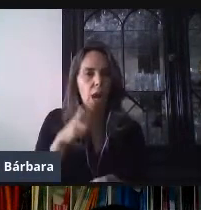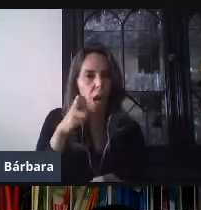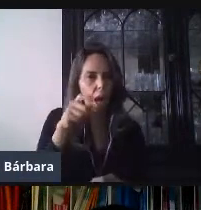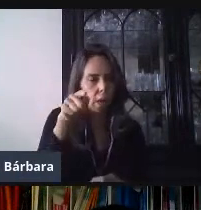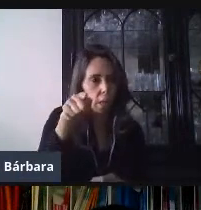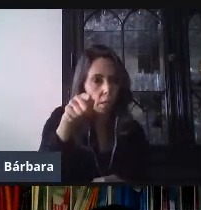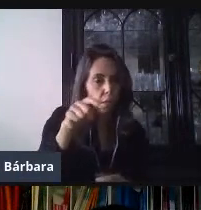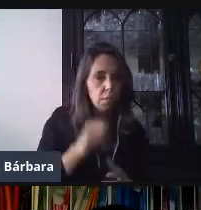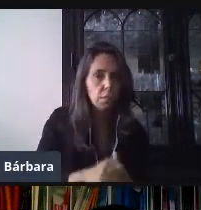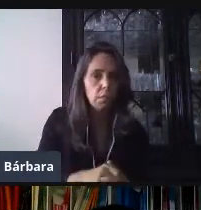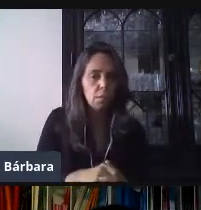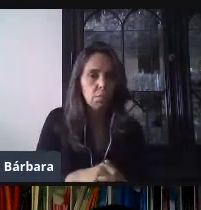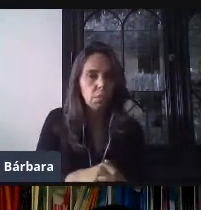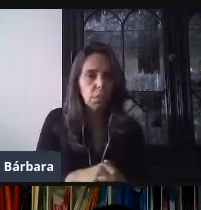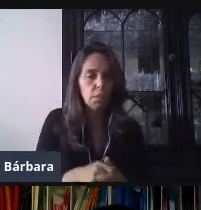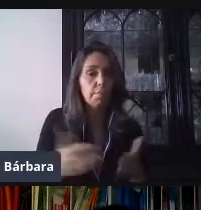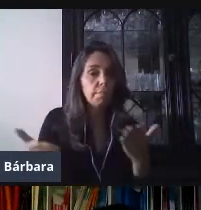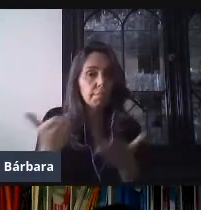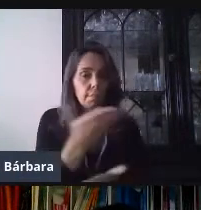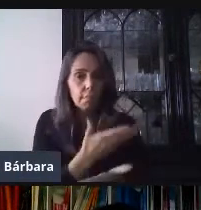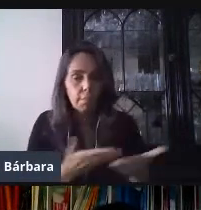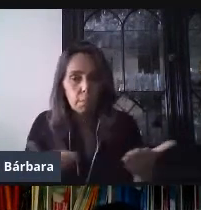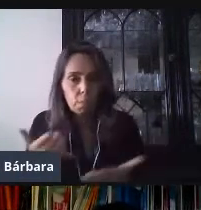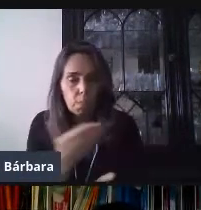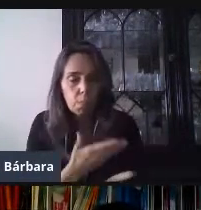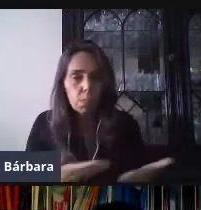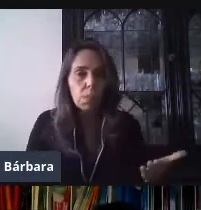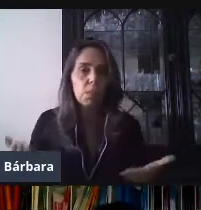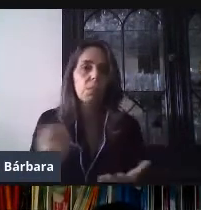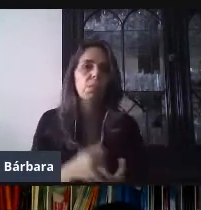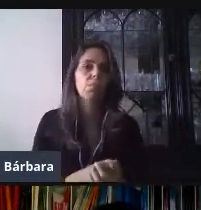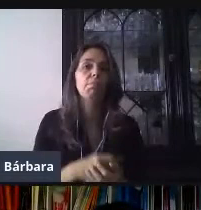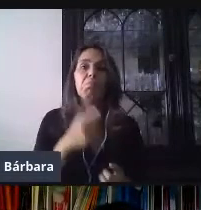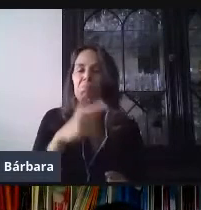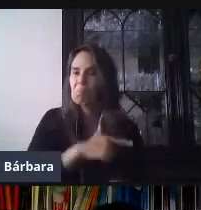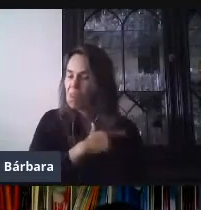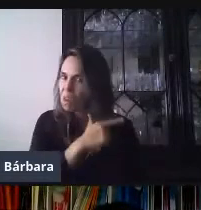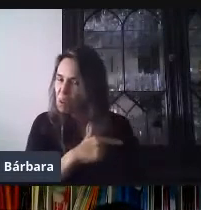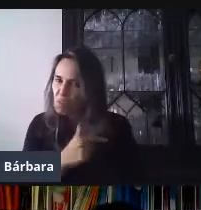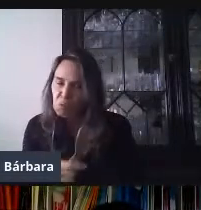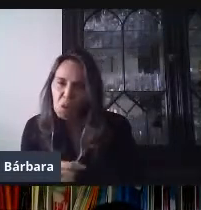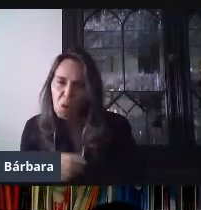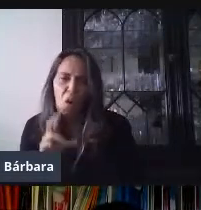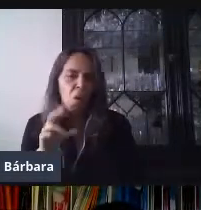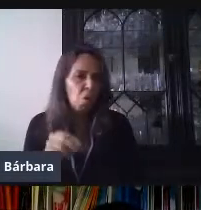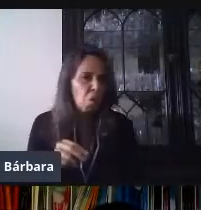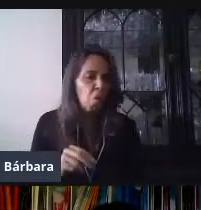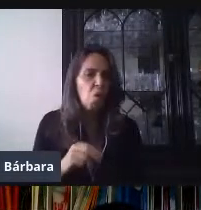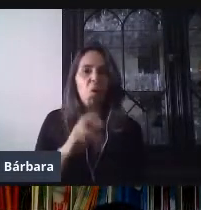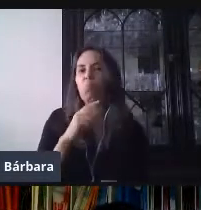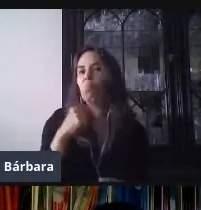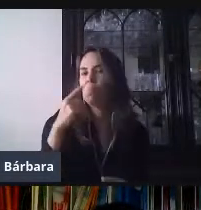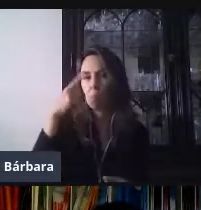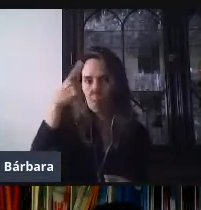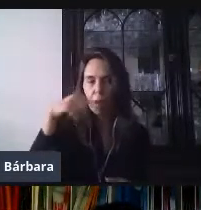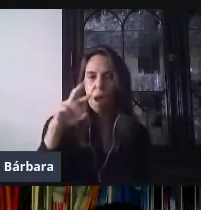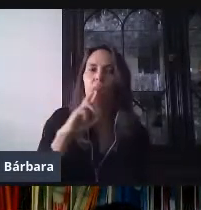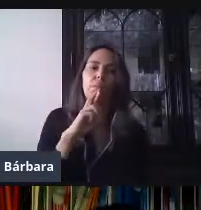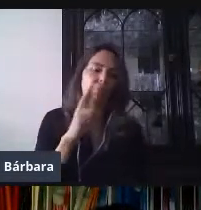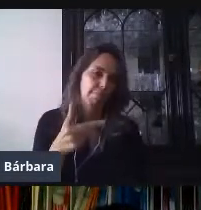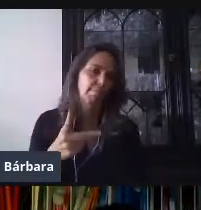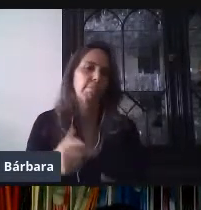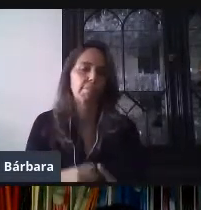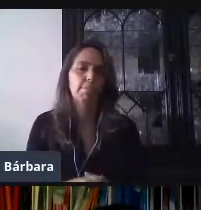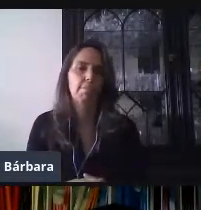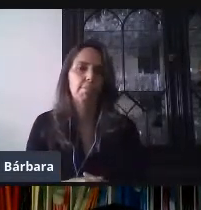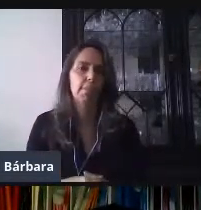donde nos van a poder ustedes también compartir qué, qué, qué les gustó de esta sesión, cómo podemos también mejorar. Y finalmente, maestros, maestros, invitarlos